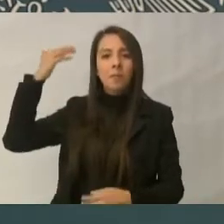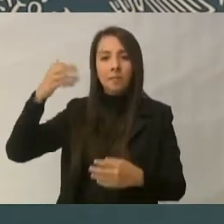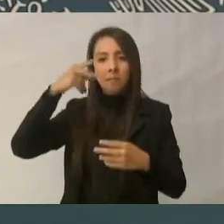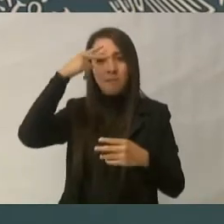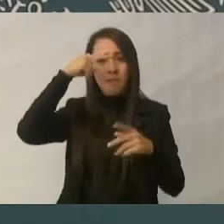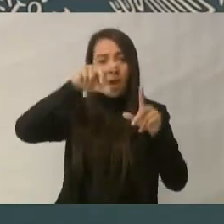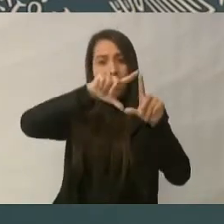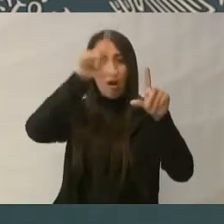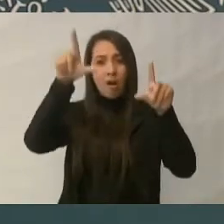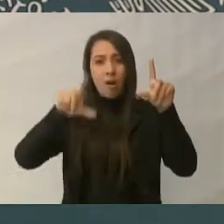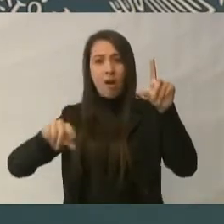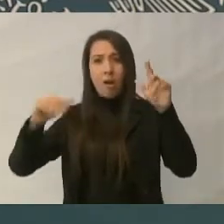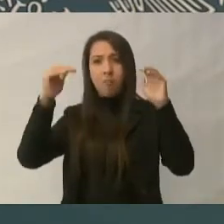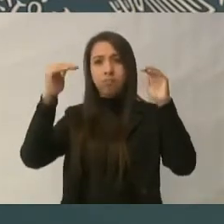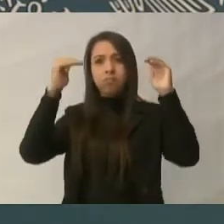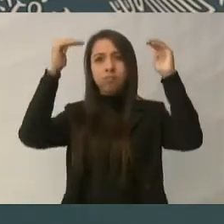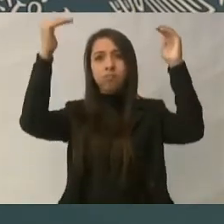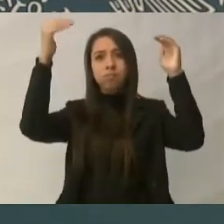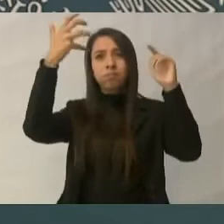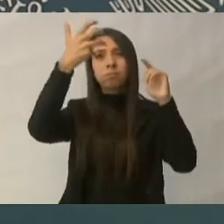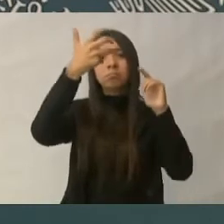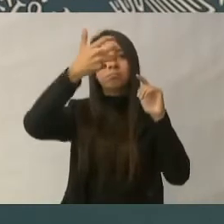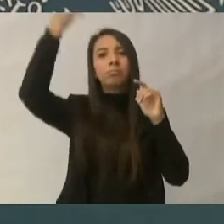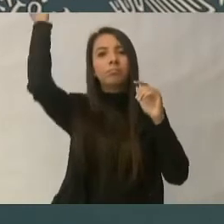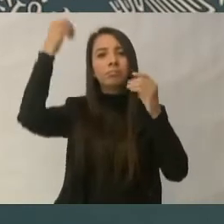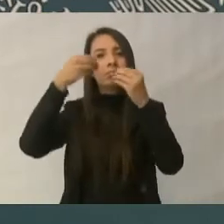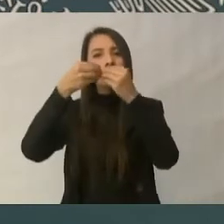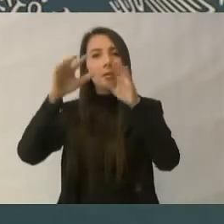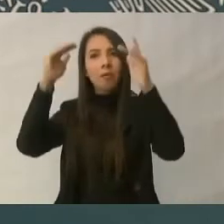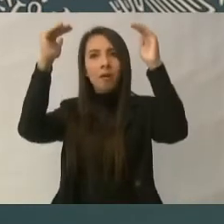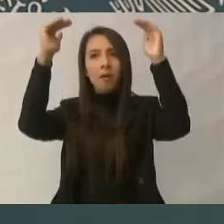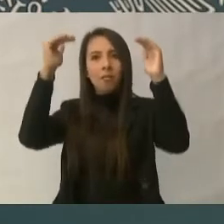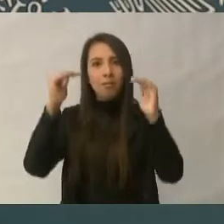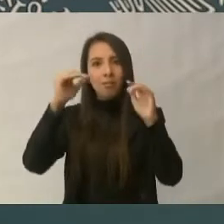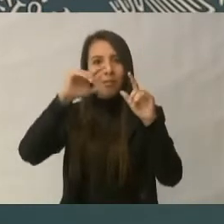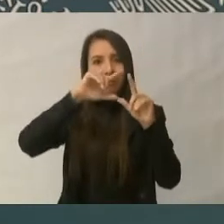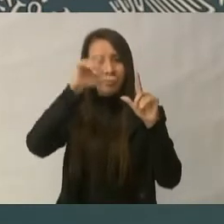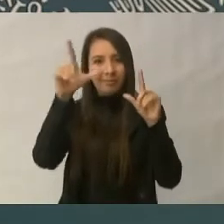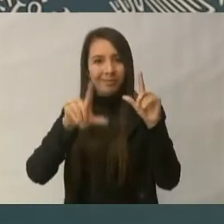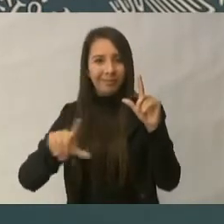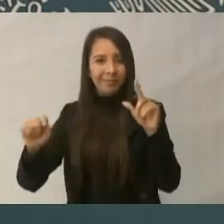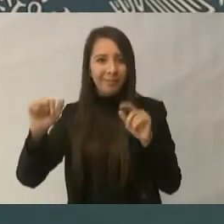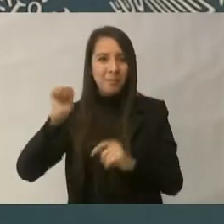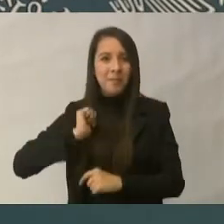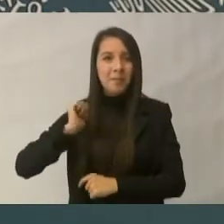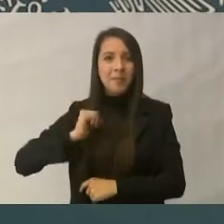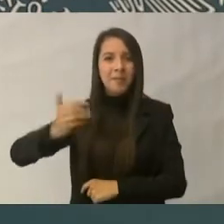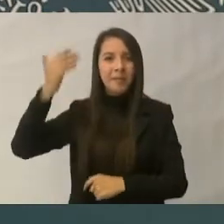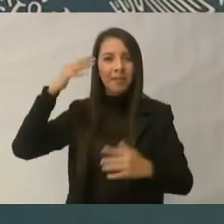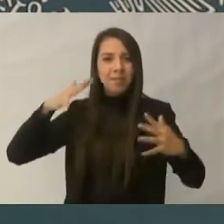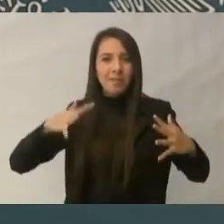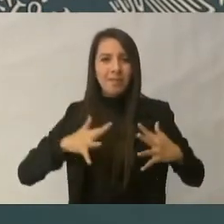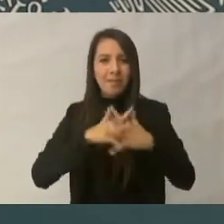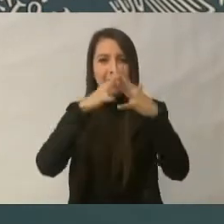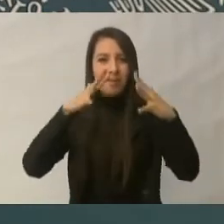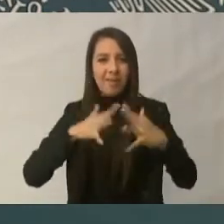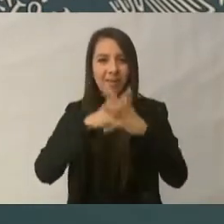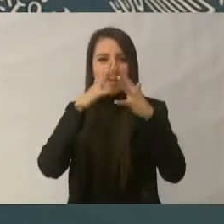cuando ese gran zarpazo que significó la guerra de